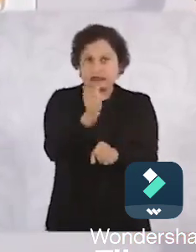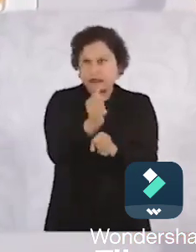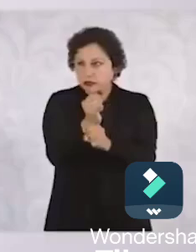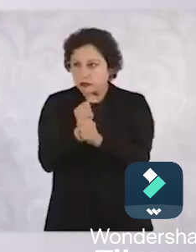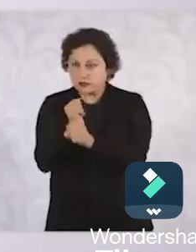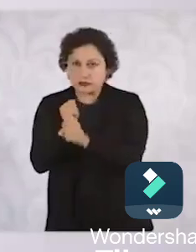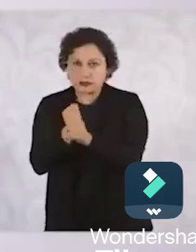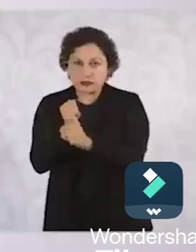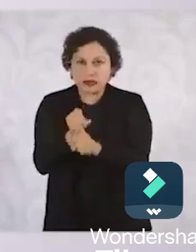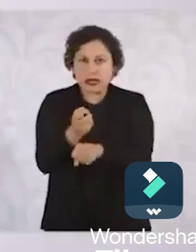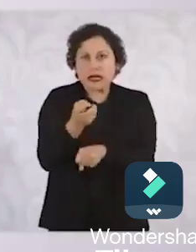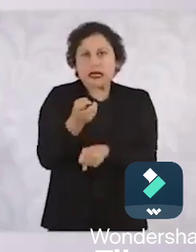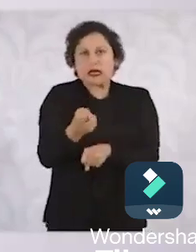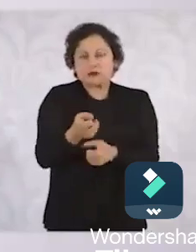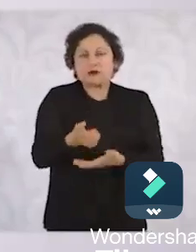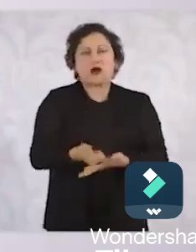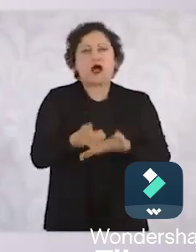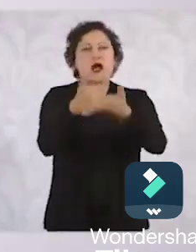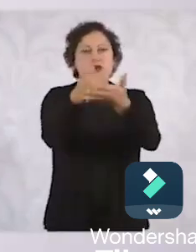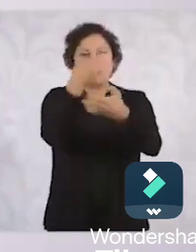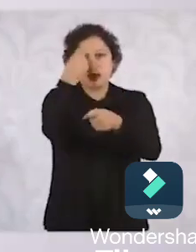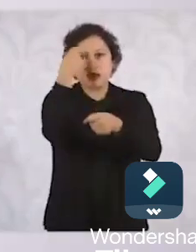y presencia